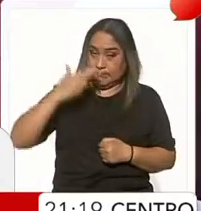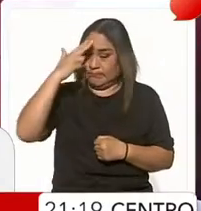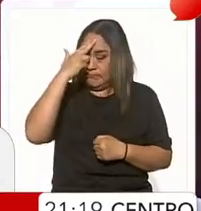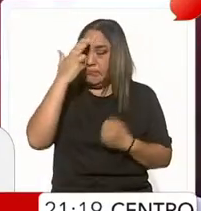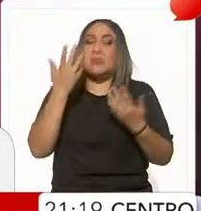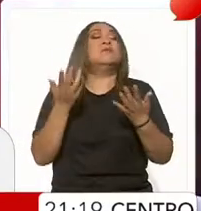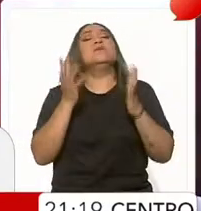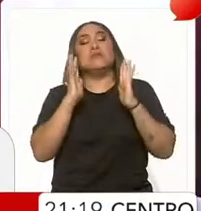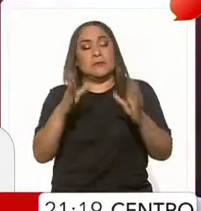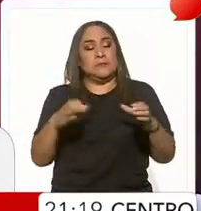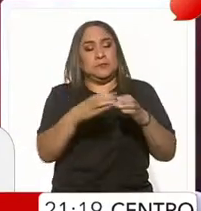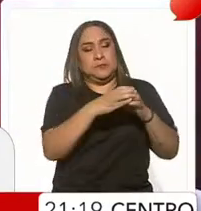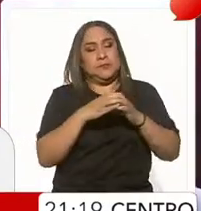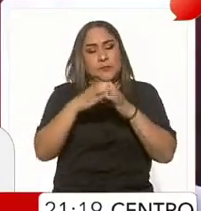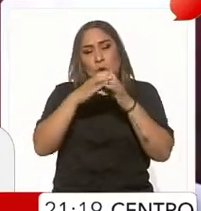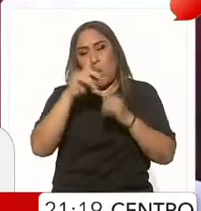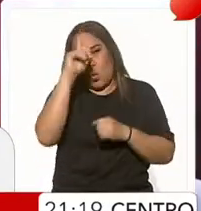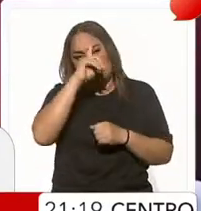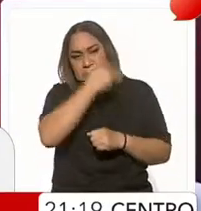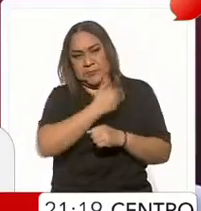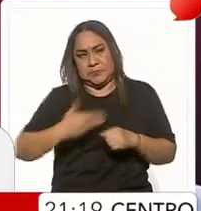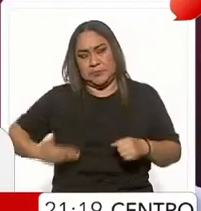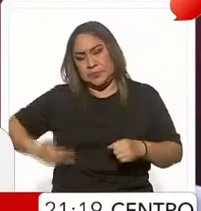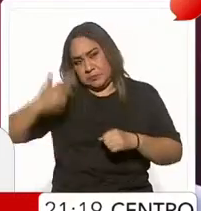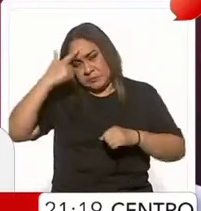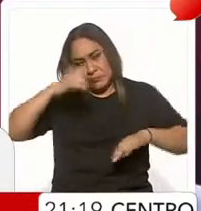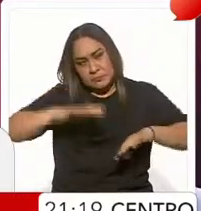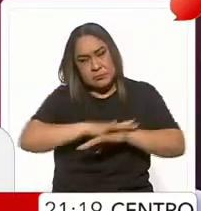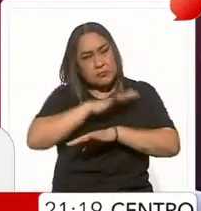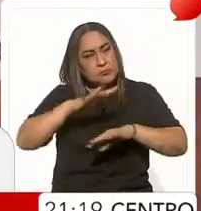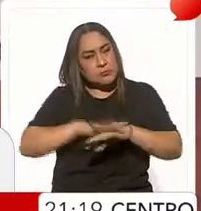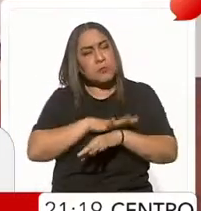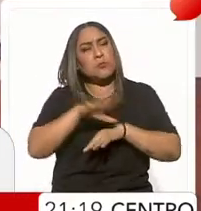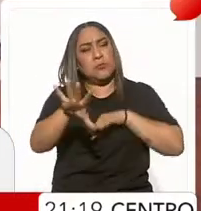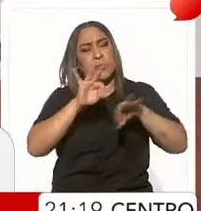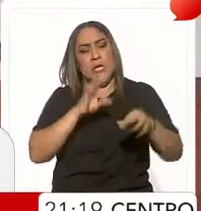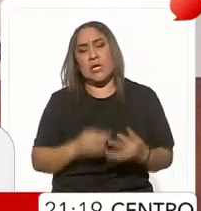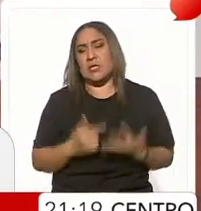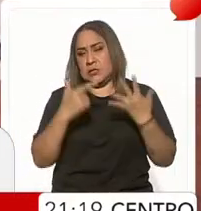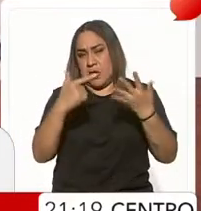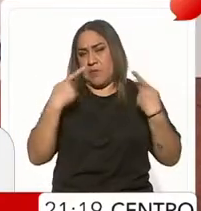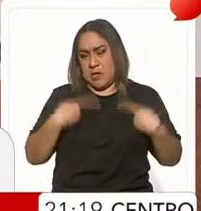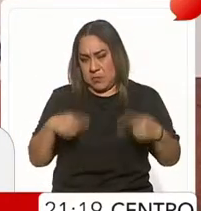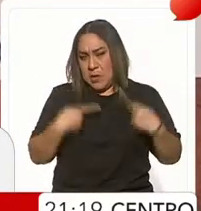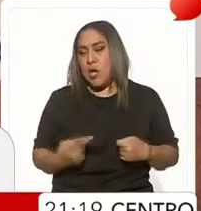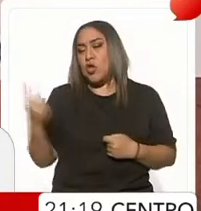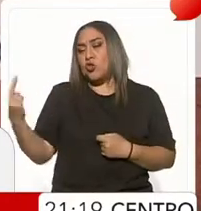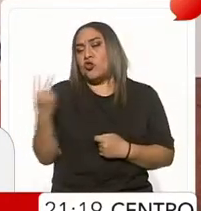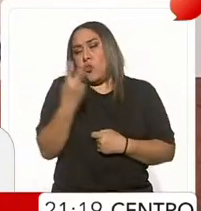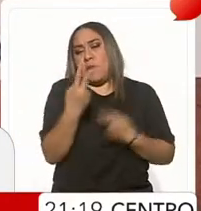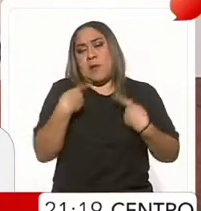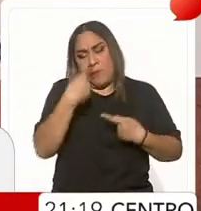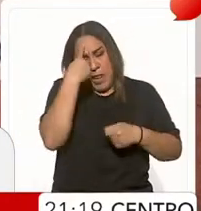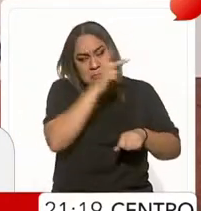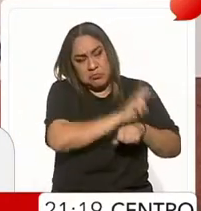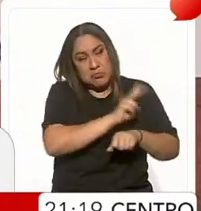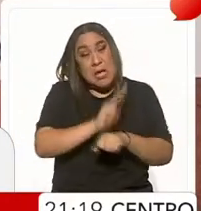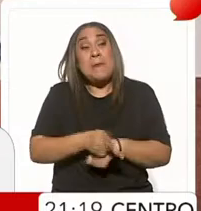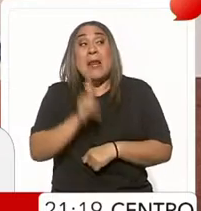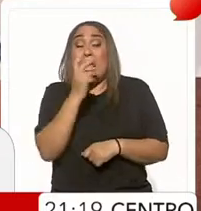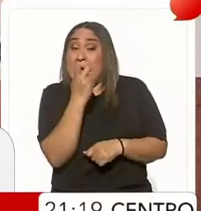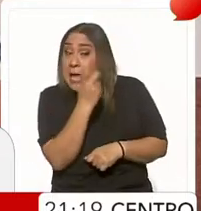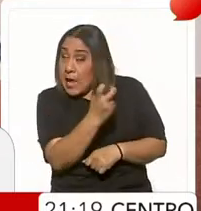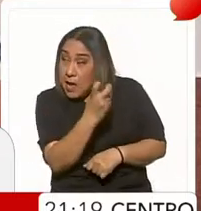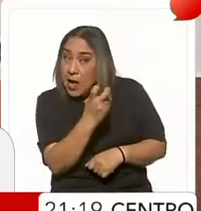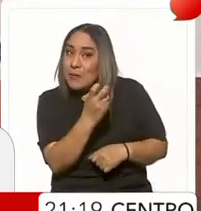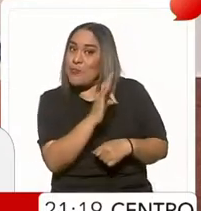un consejo presidencial de transición con siete personas y dos observadores, pero no se garantiza que